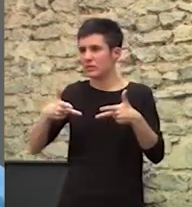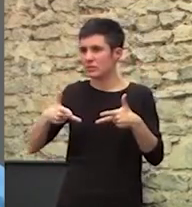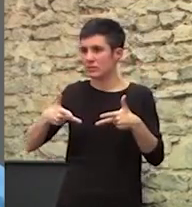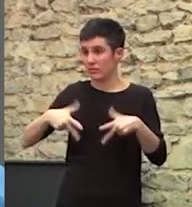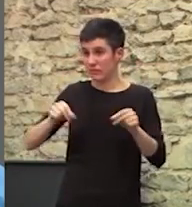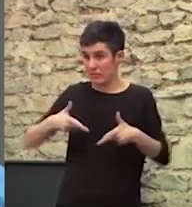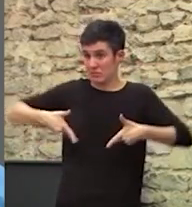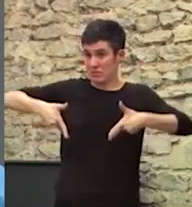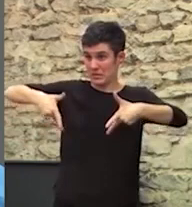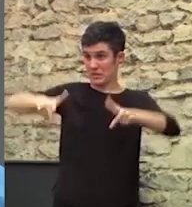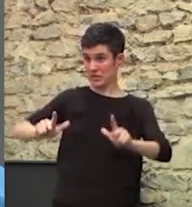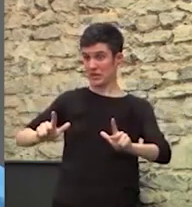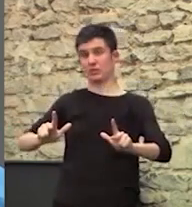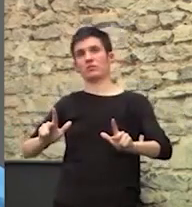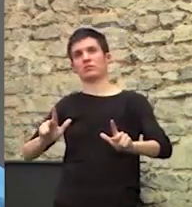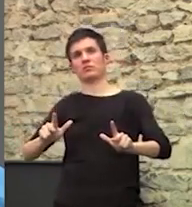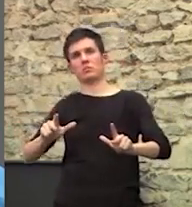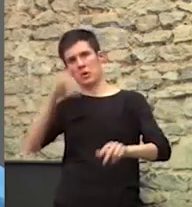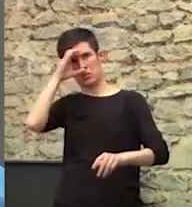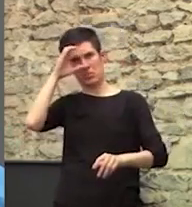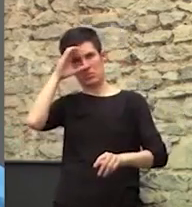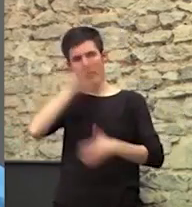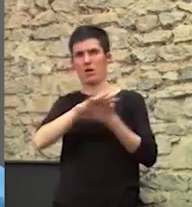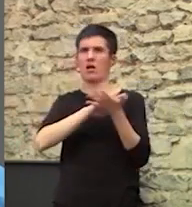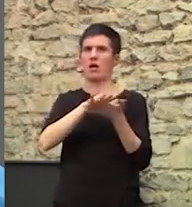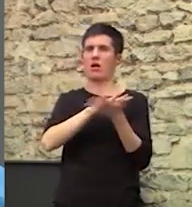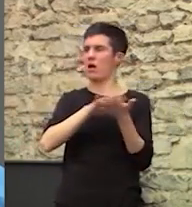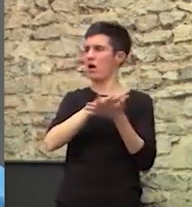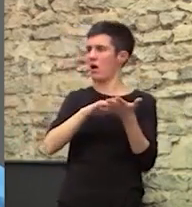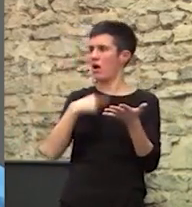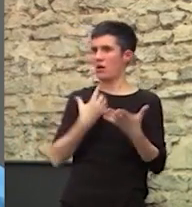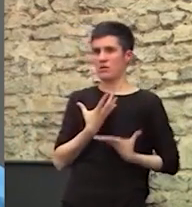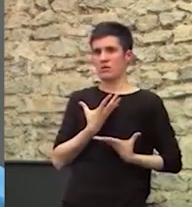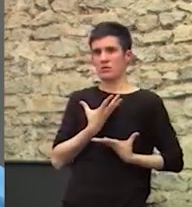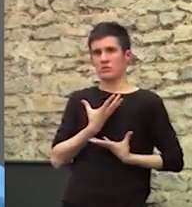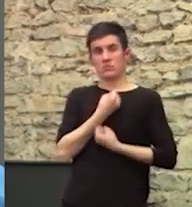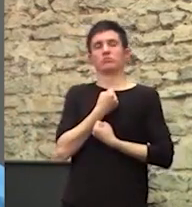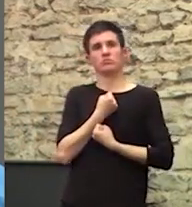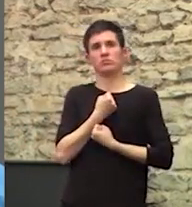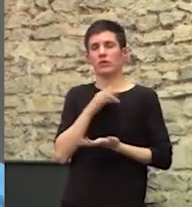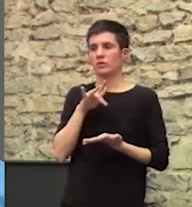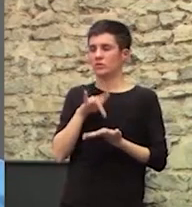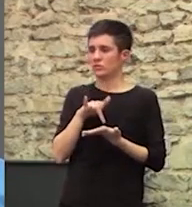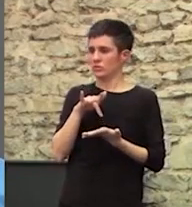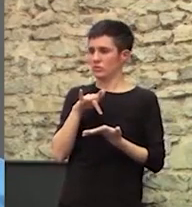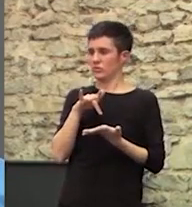senté y las escuchaba hablar y se me encogía cada vez me encogía y llegó un momento que